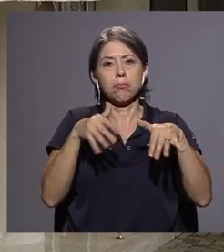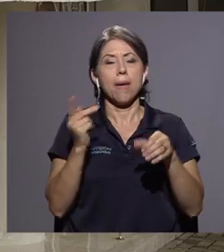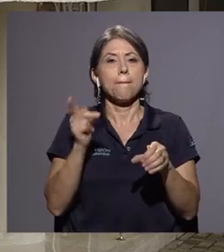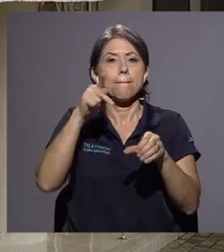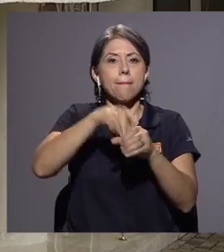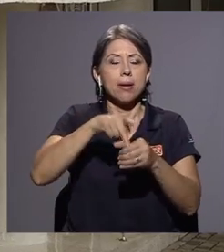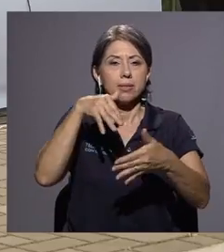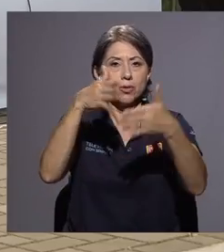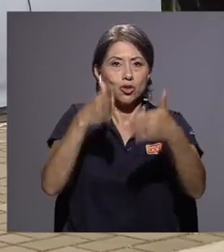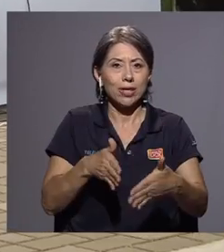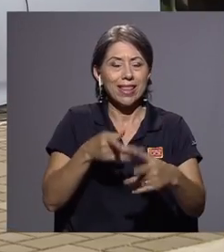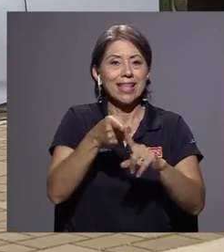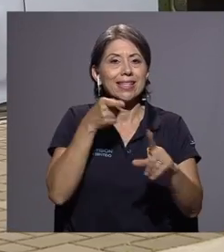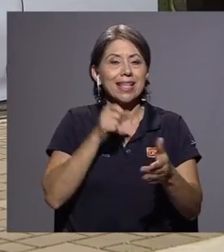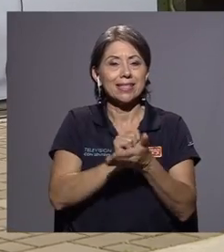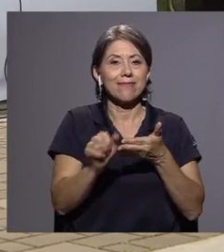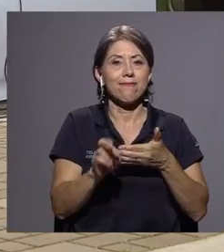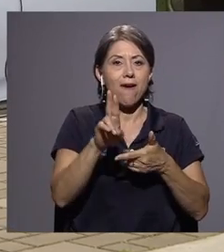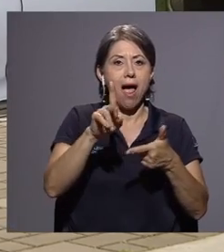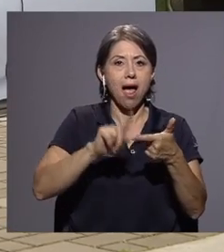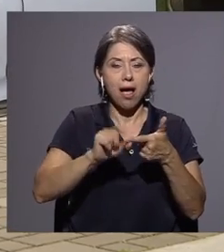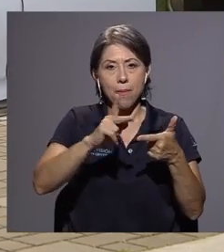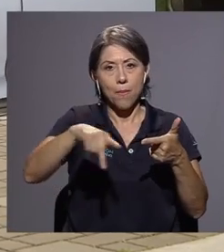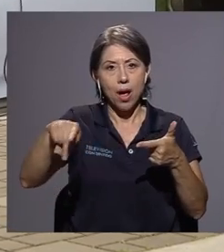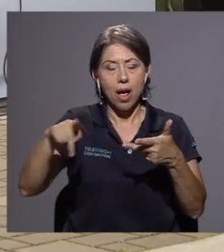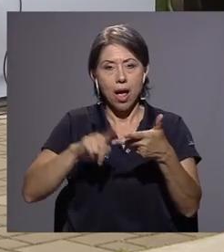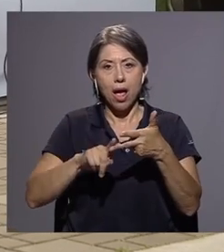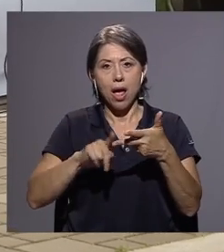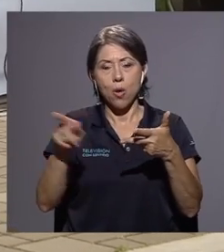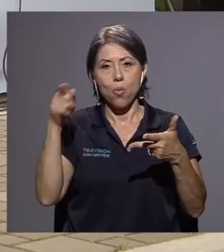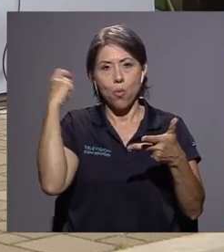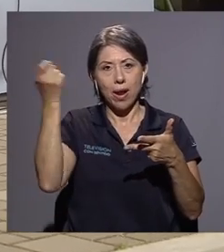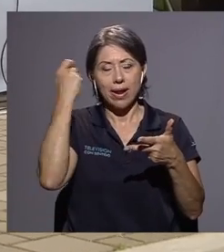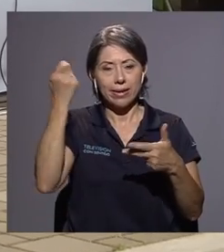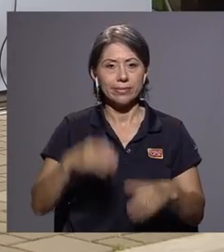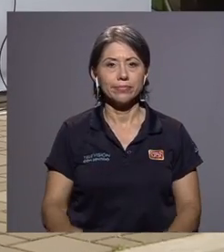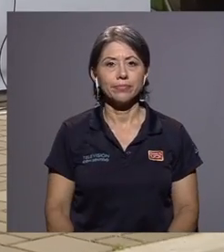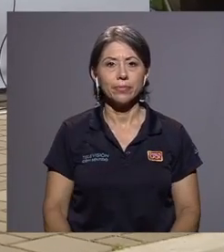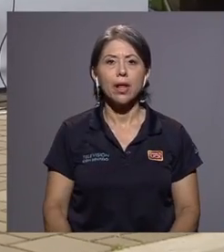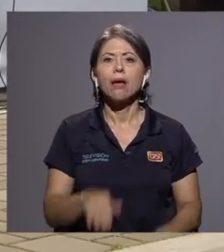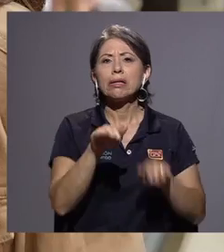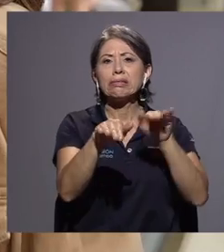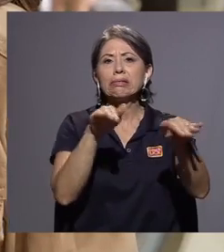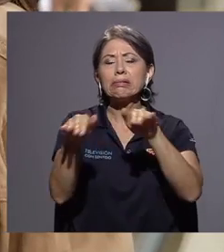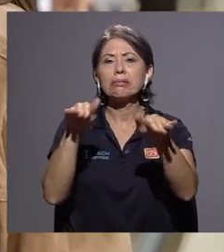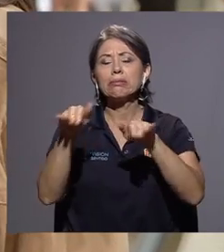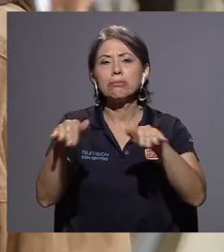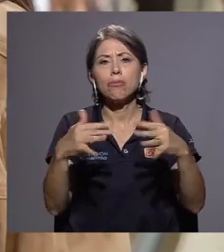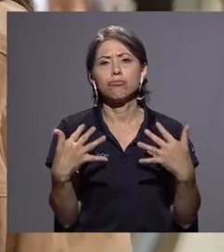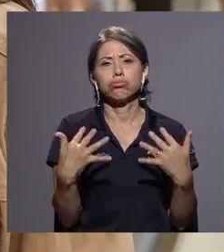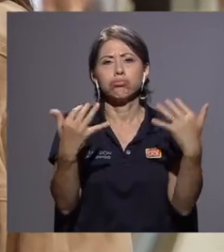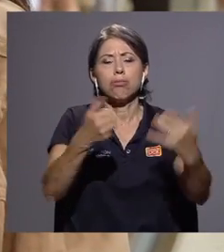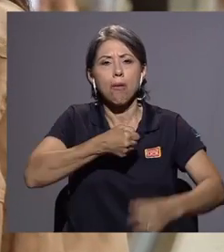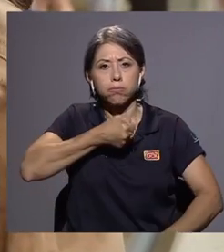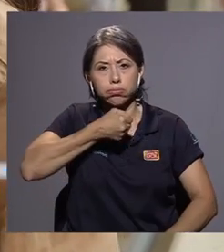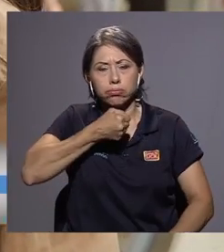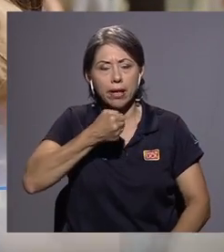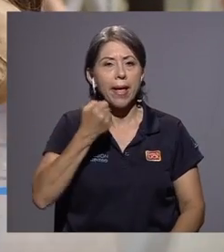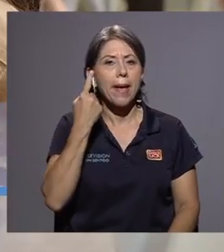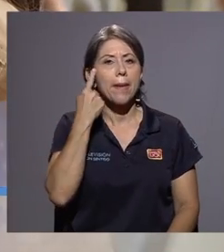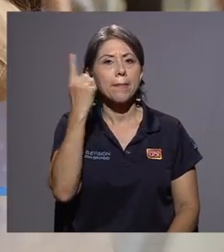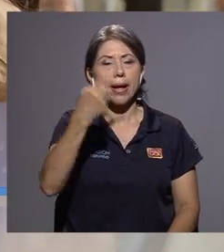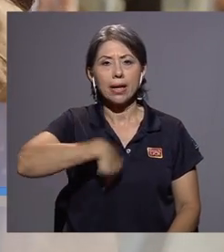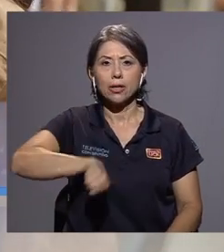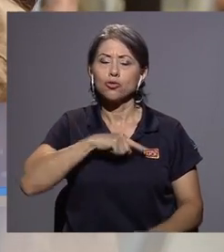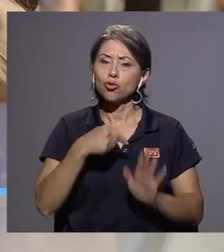participaron estudiantes de las sedes de Occidente, del Pacífico y de Guanacaste. Convocamos a una rueda de prensa el día de hoy precisamente